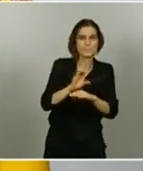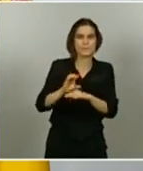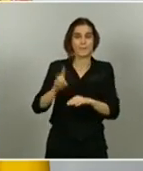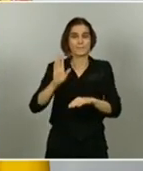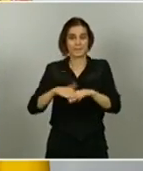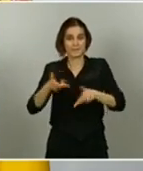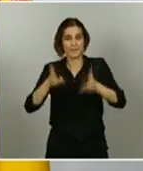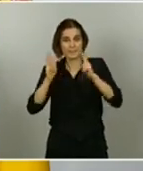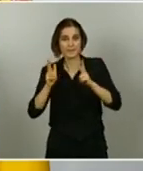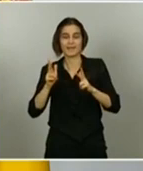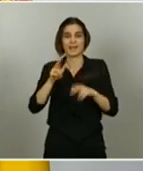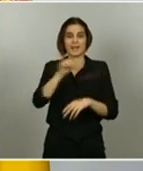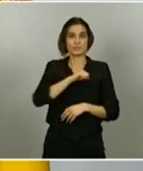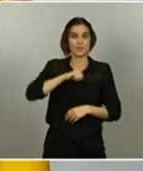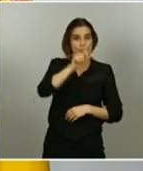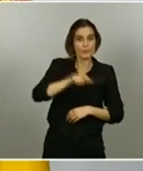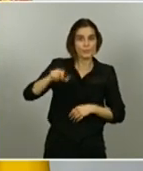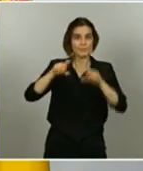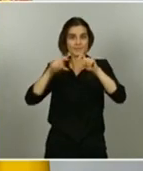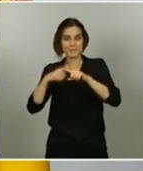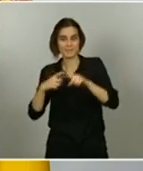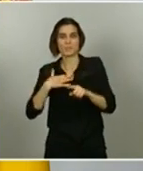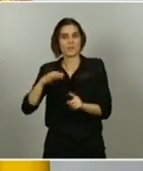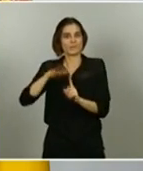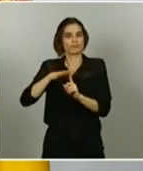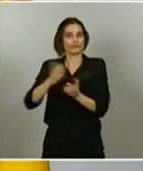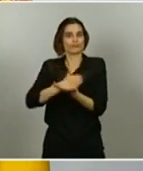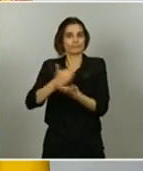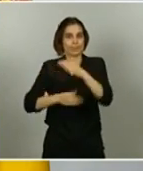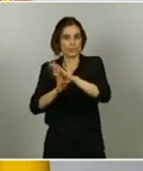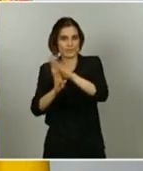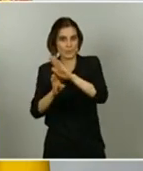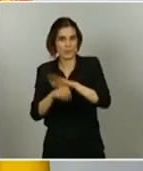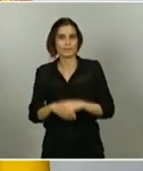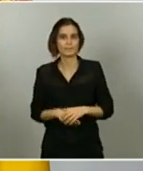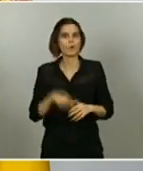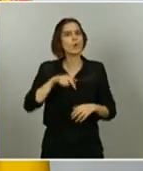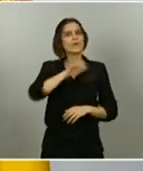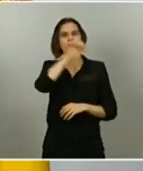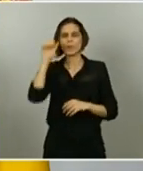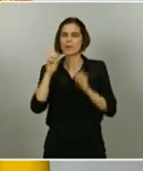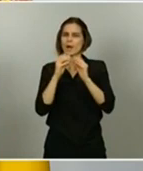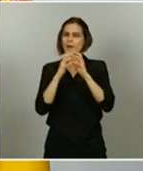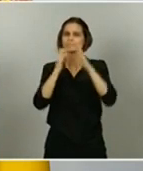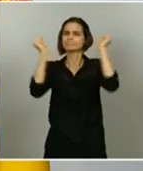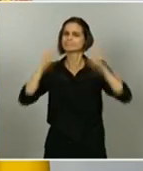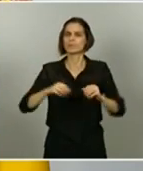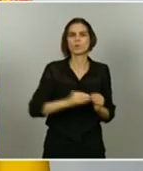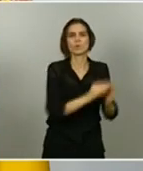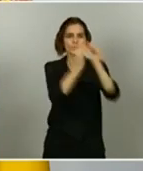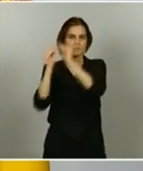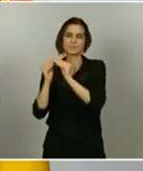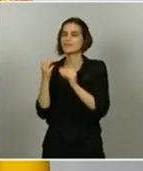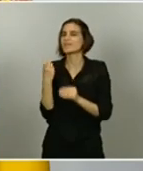de la recuperación económica. Hoy hay un gran consenso en Europa sobre la necesidad de hacer políticas fiscales expansivas que protejan la demanda,